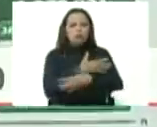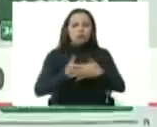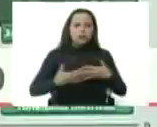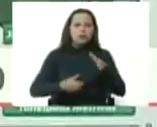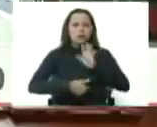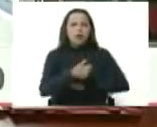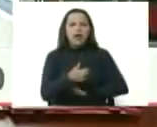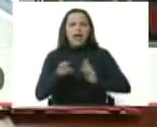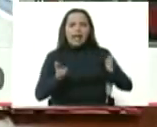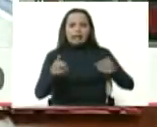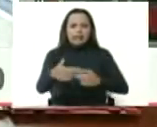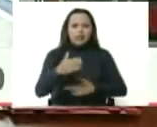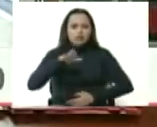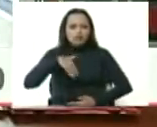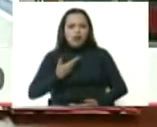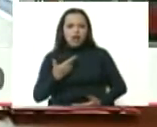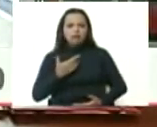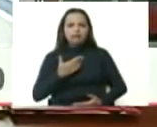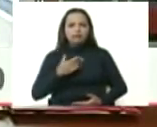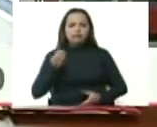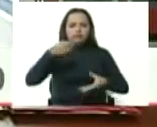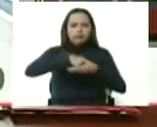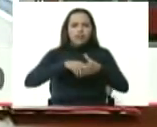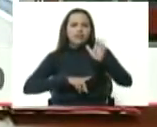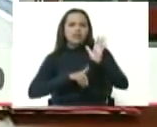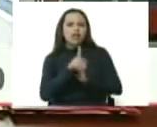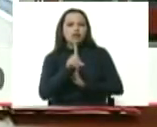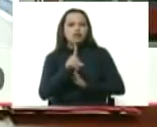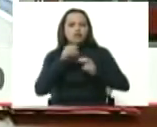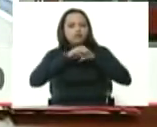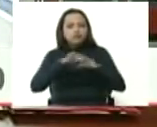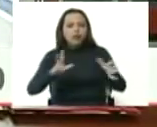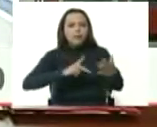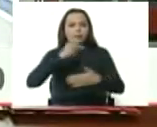que vayan incorporándose en el desarrollo y expansión del plan